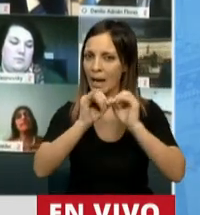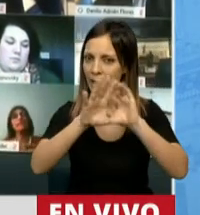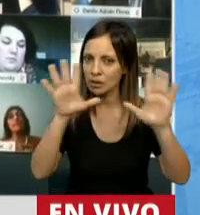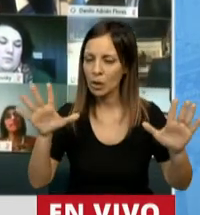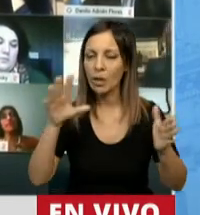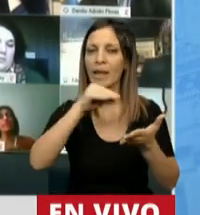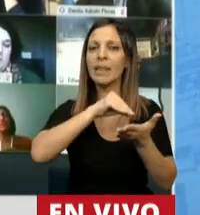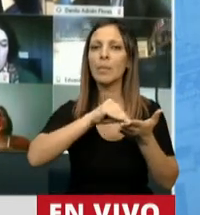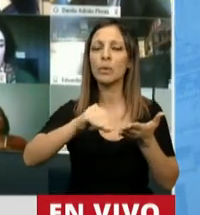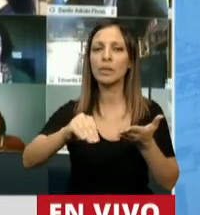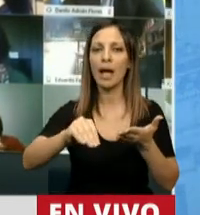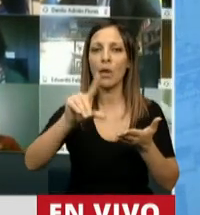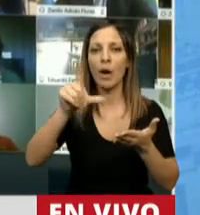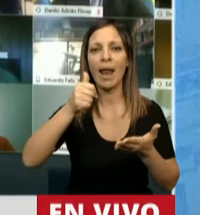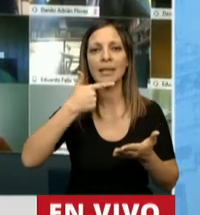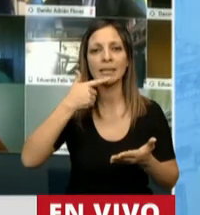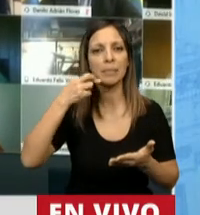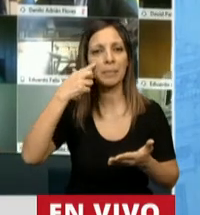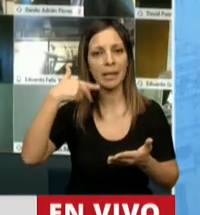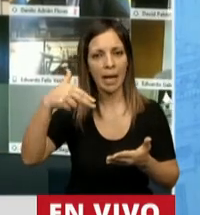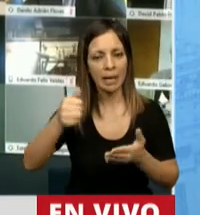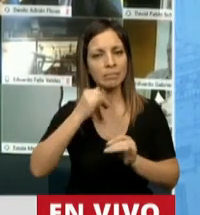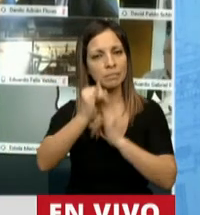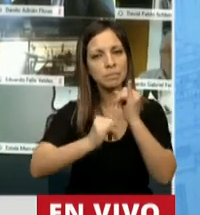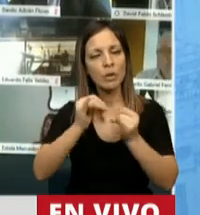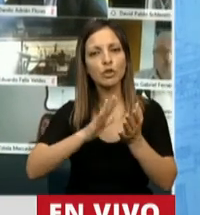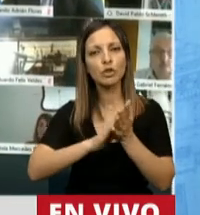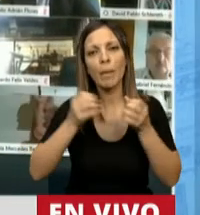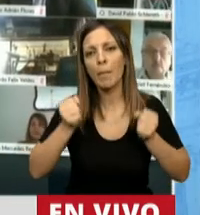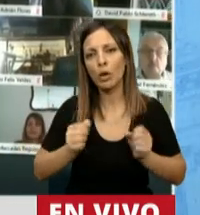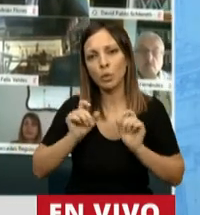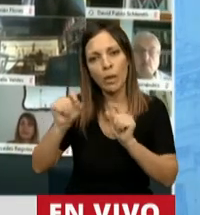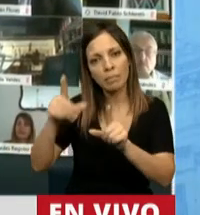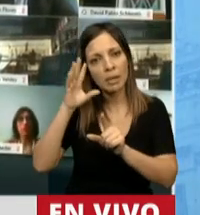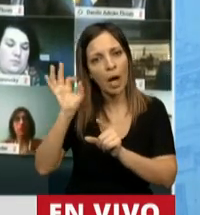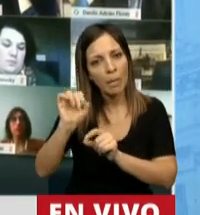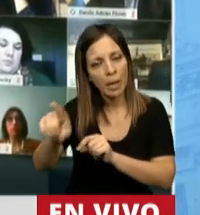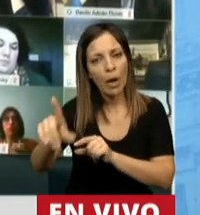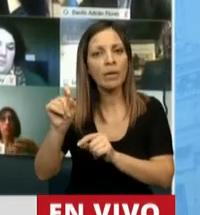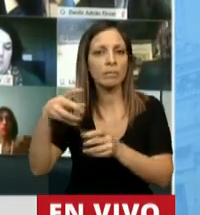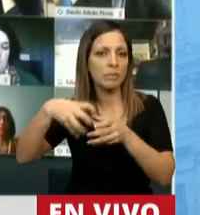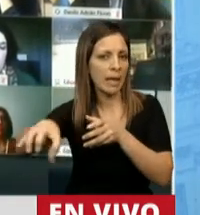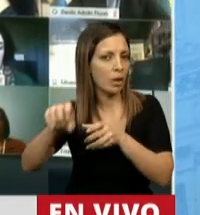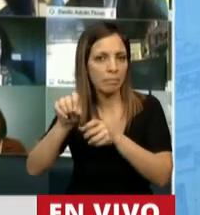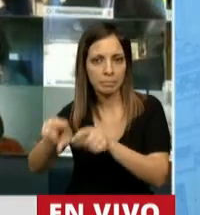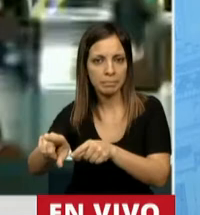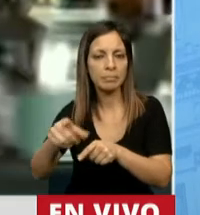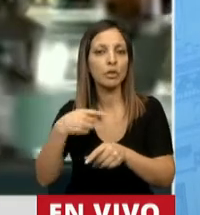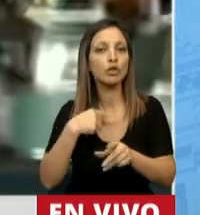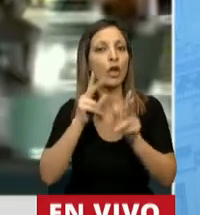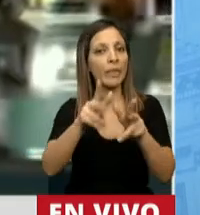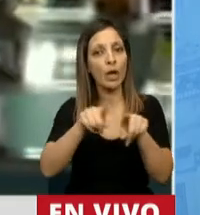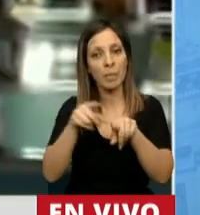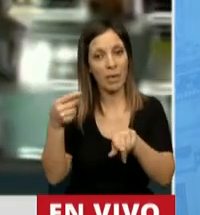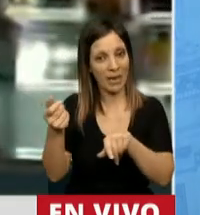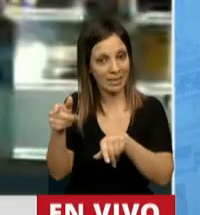Diputado Lapina habló de la postura que habían tenido los diputados de su sector. Quiero decir, como recién